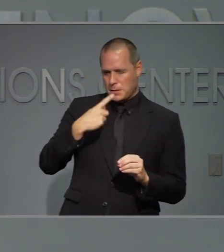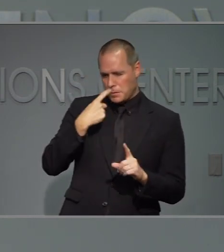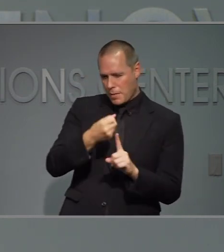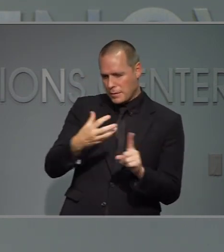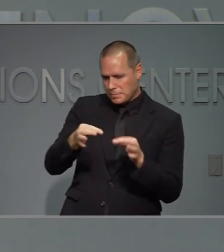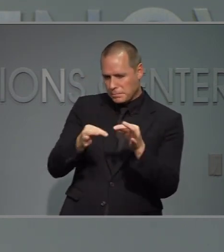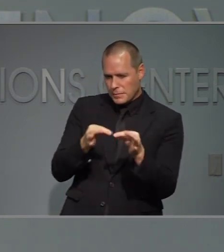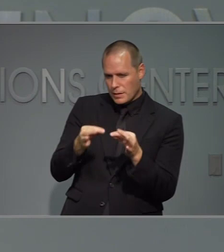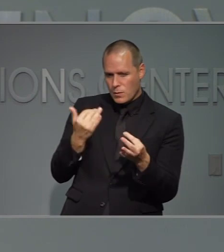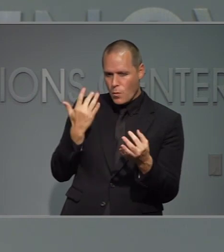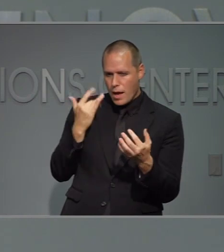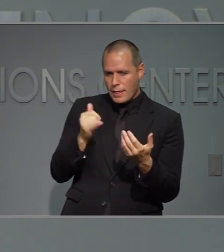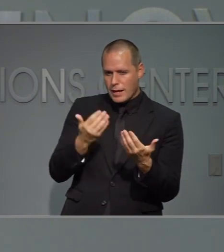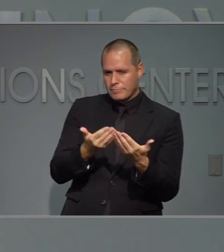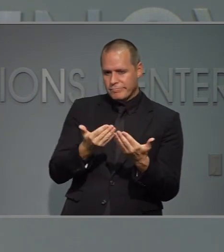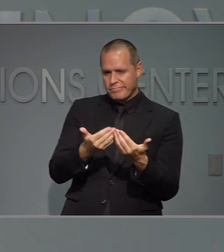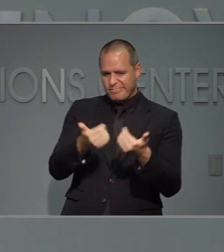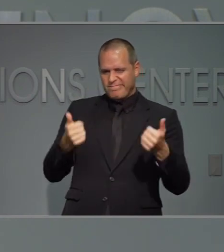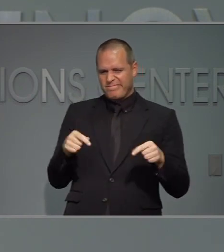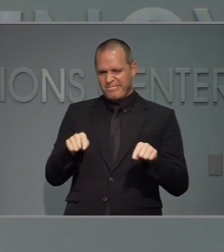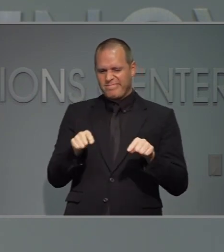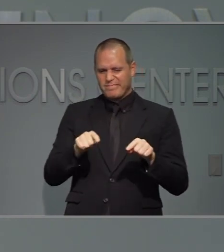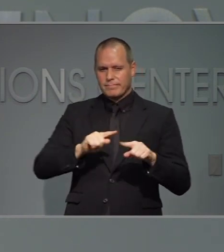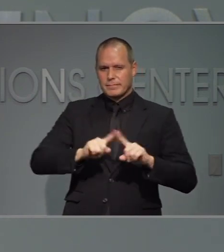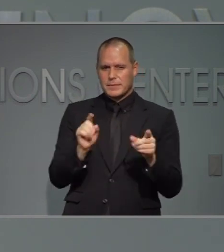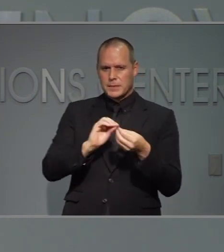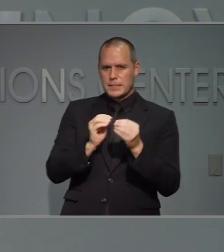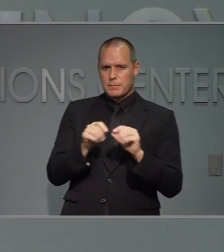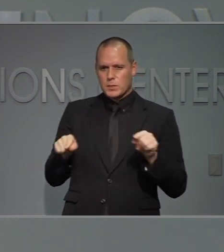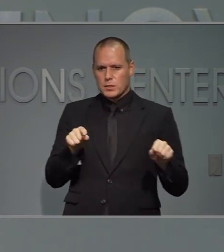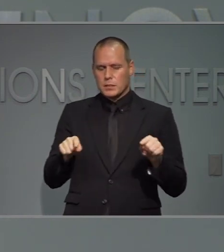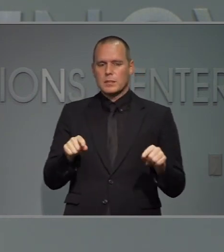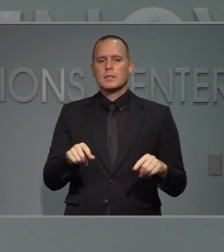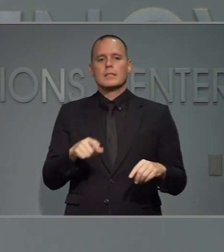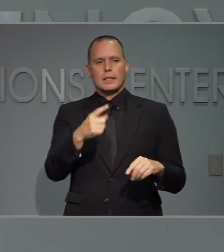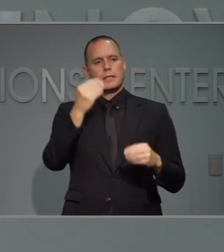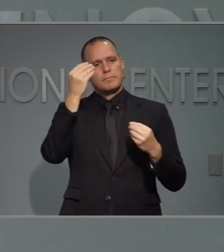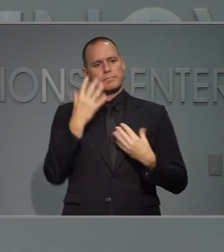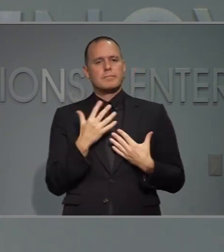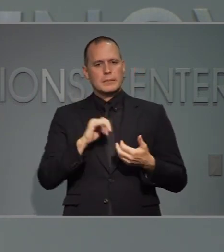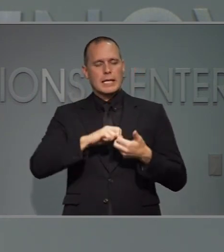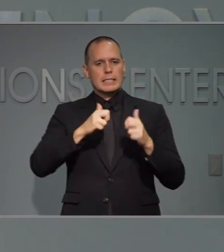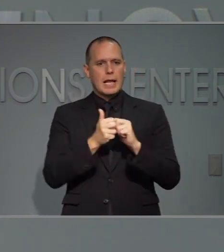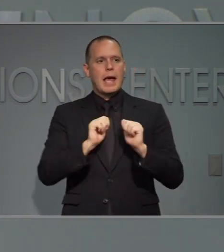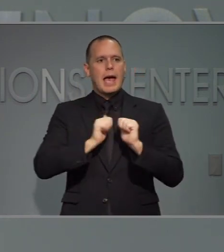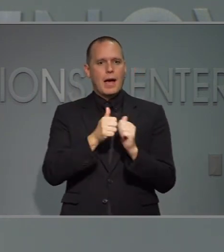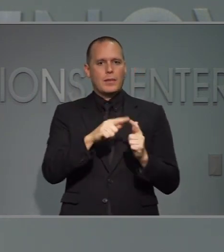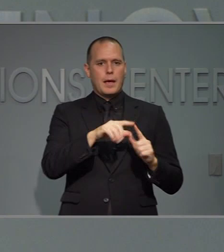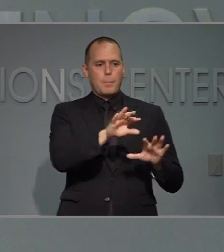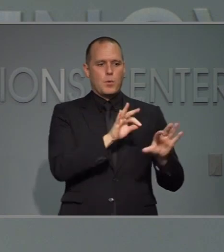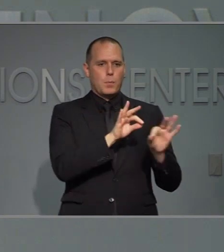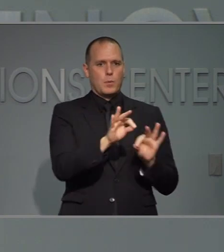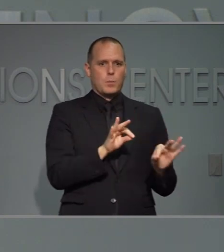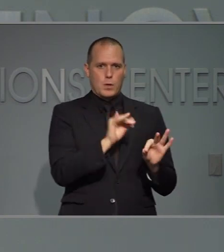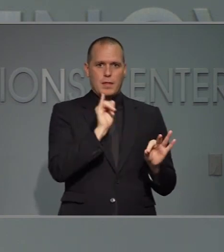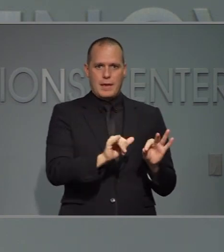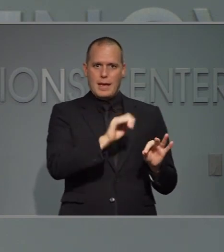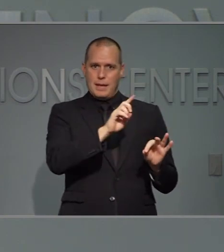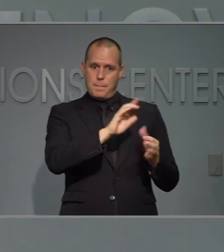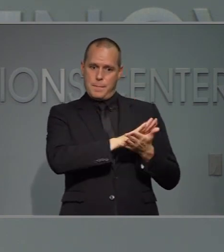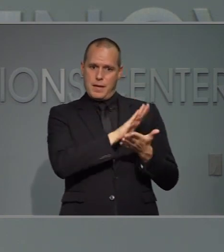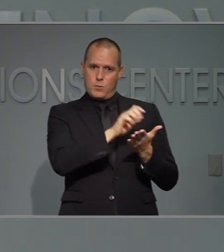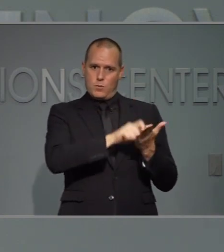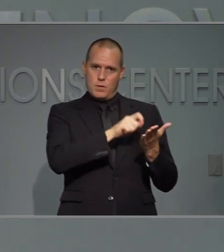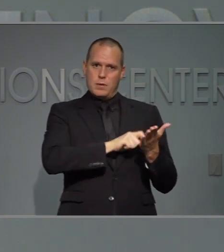a la por que nos ayudara entender esta discrepancia y es cuando nos dijeron que encontraron un problema en la manera de que